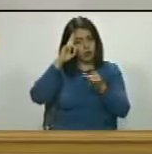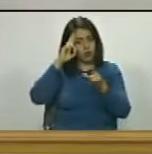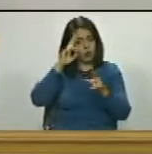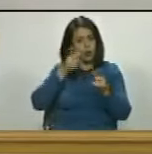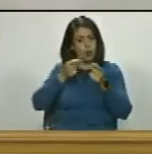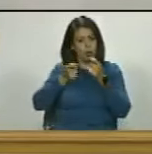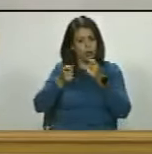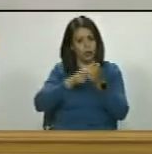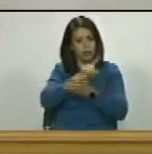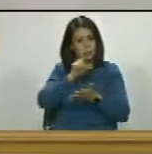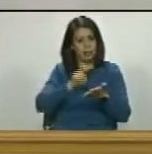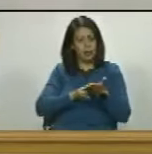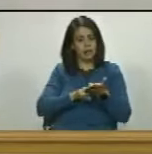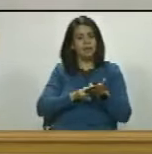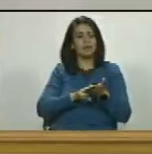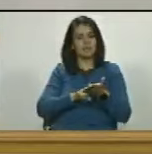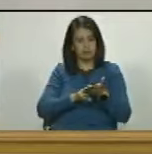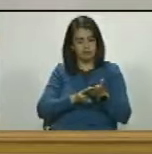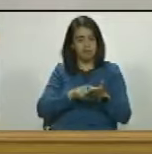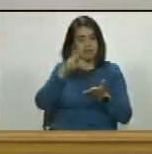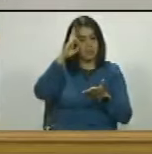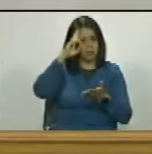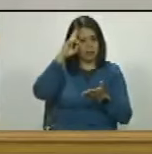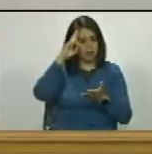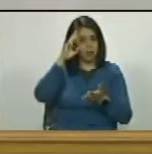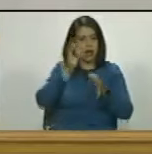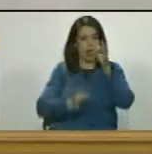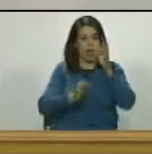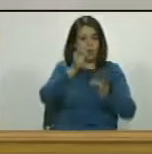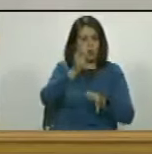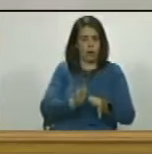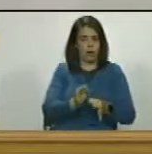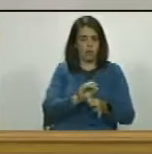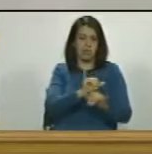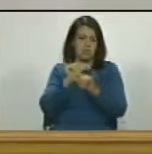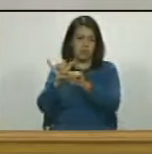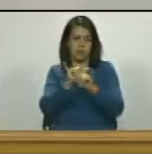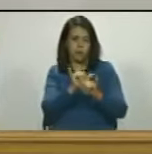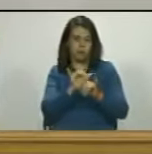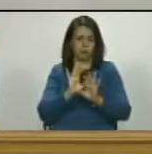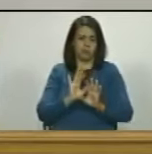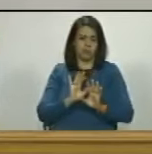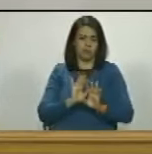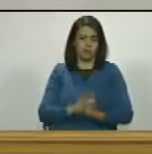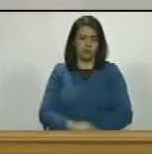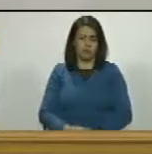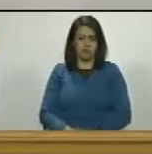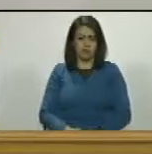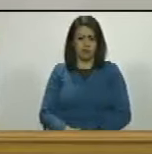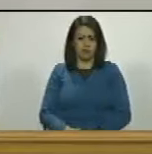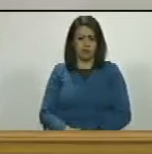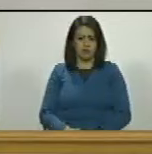procurador de Guaidó Hernández y tiene razón el abogado de Cristalex Hernández Hernández y Hernández